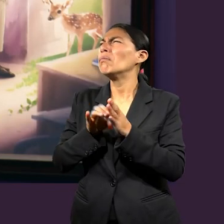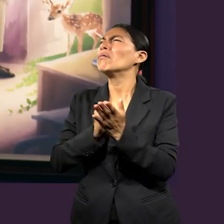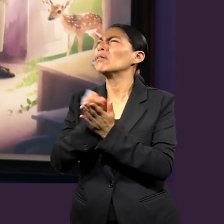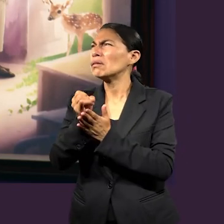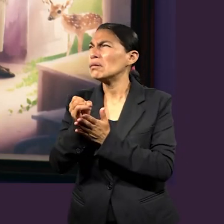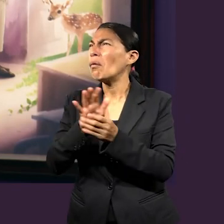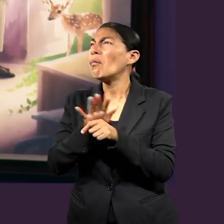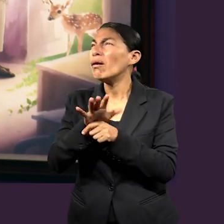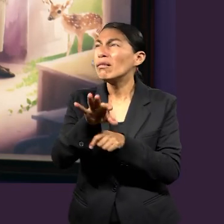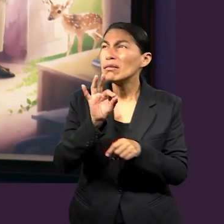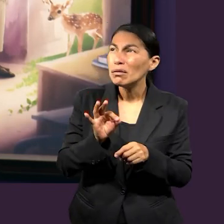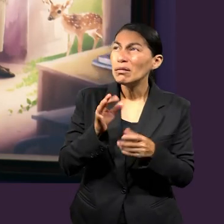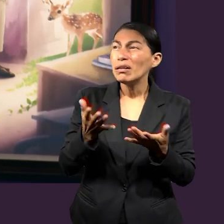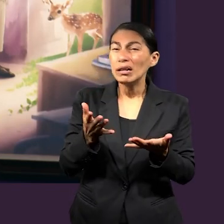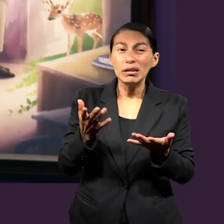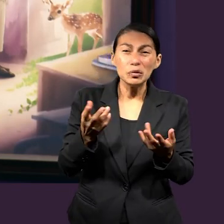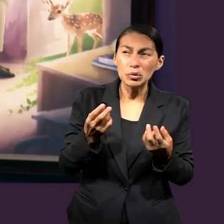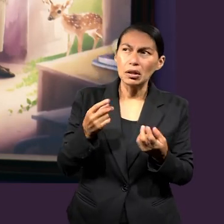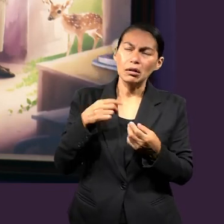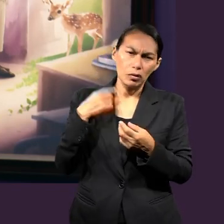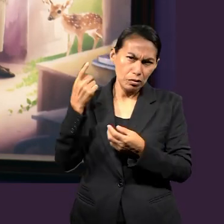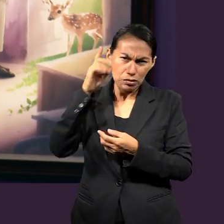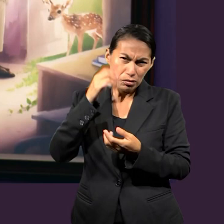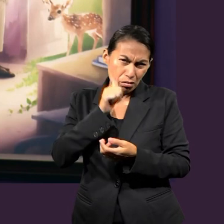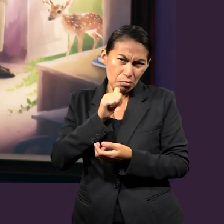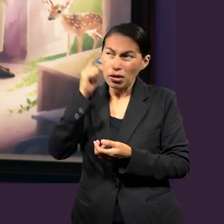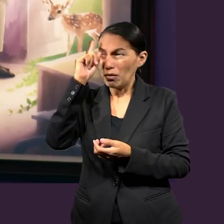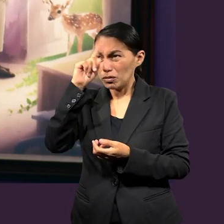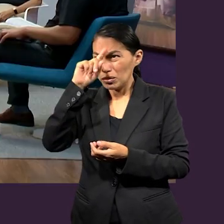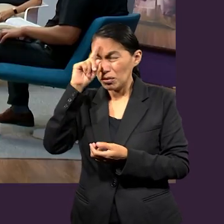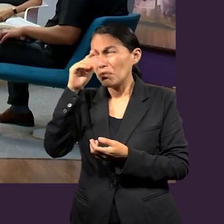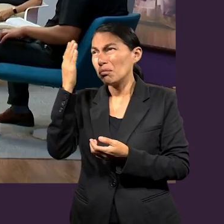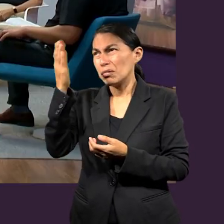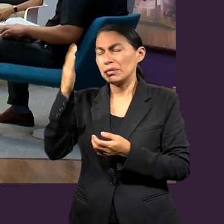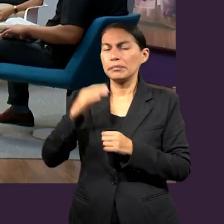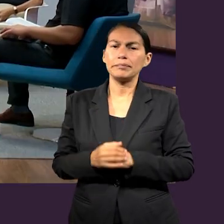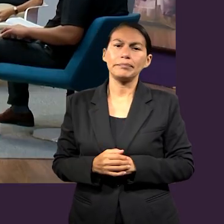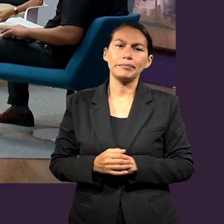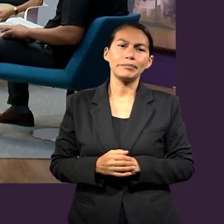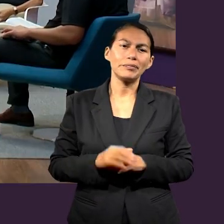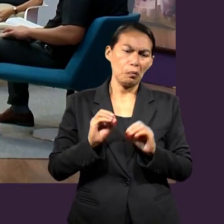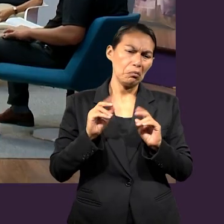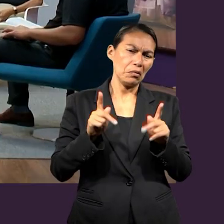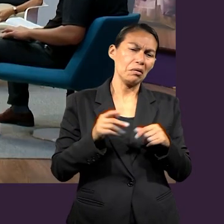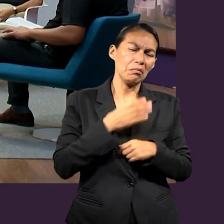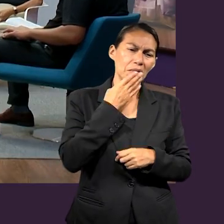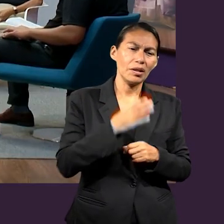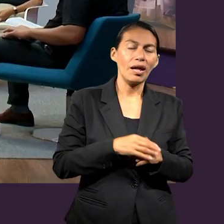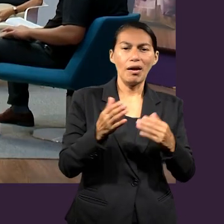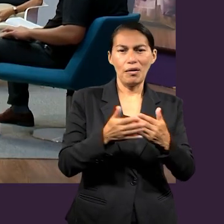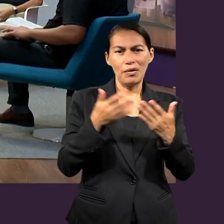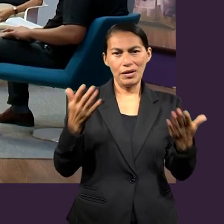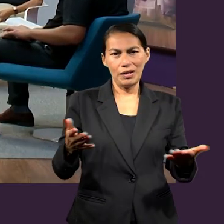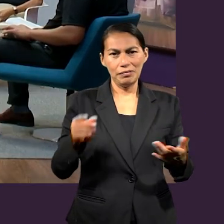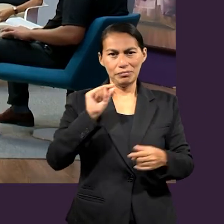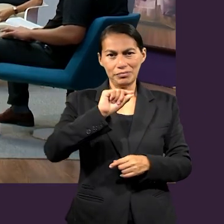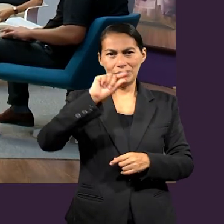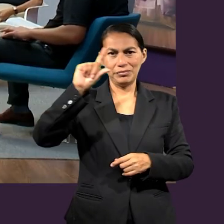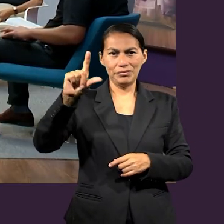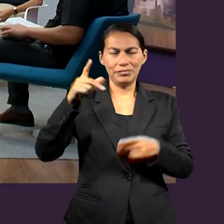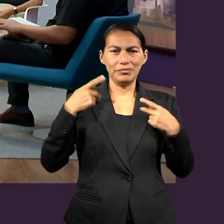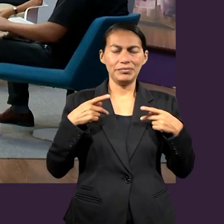estarías haciendo eso. Yo creo que eso deberíamos apropiarlo también para nosotros. A ver, ¿qué les parece? Tenemos una pregunta por el experto,